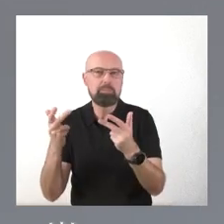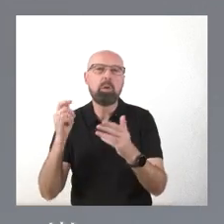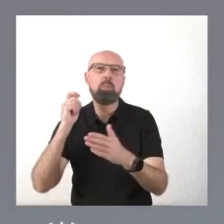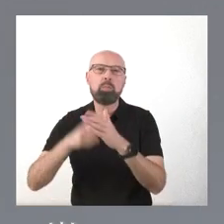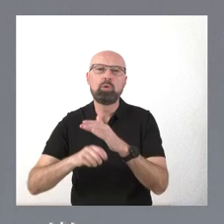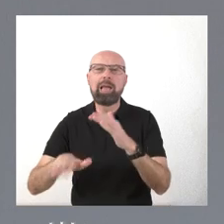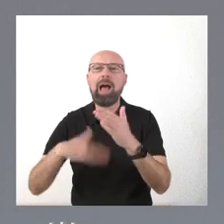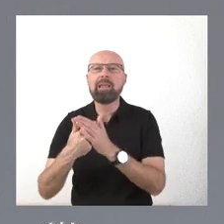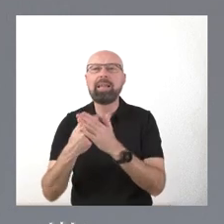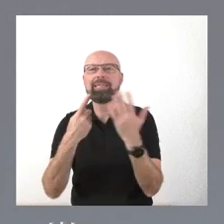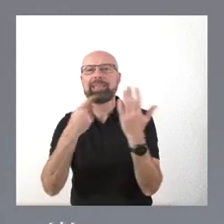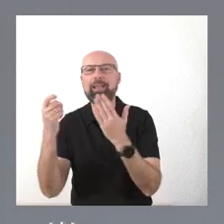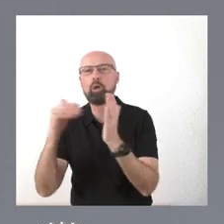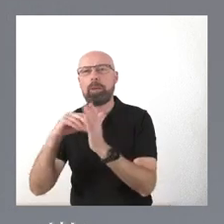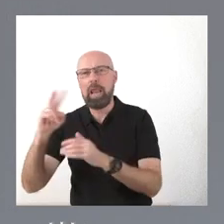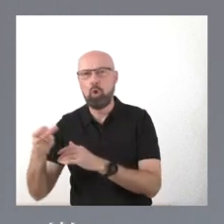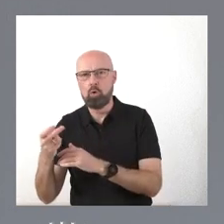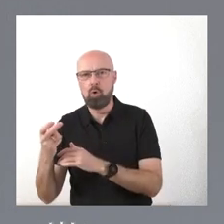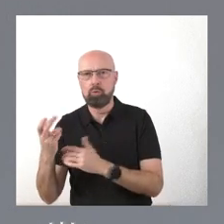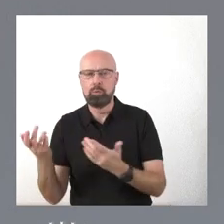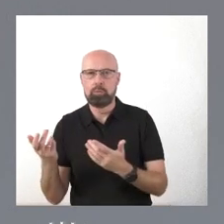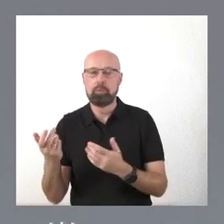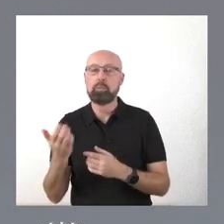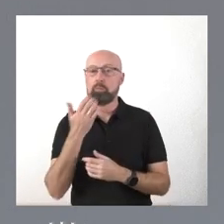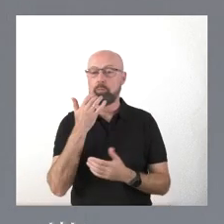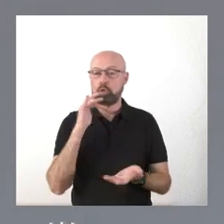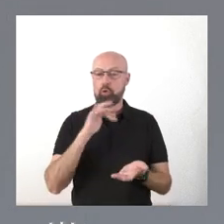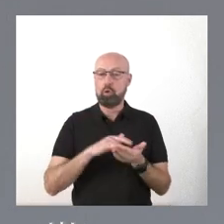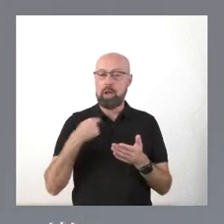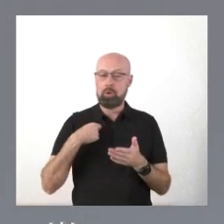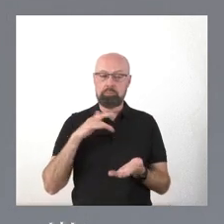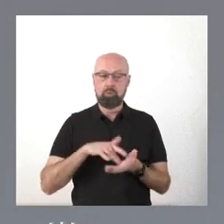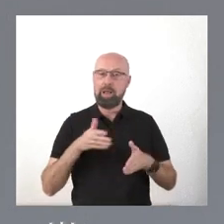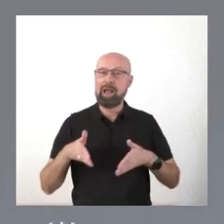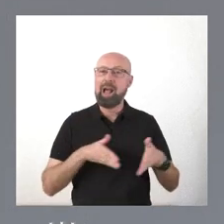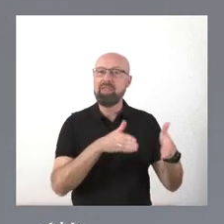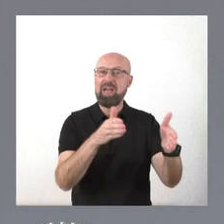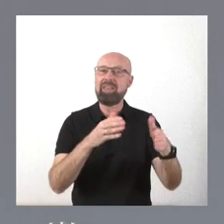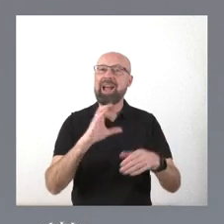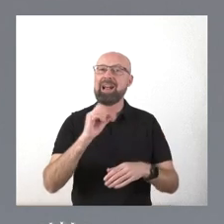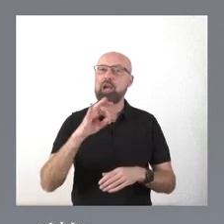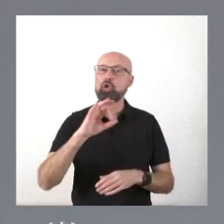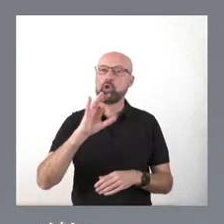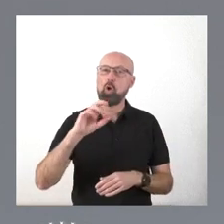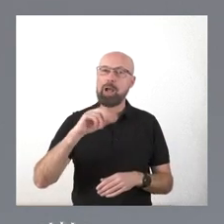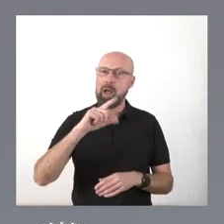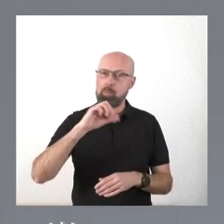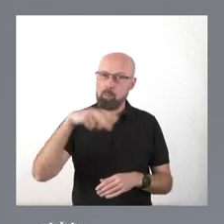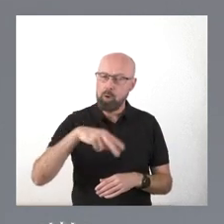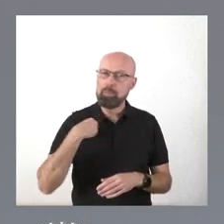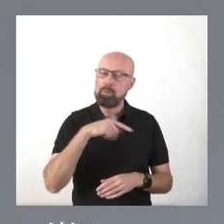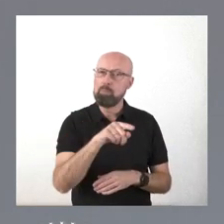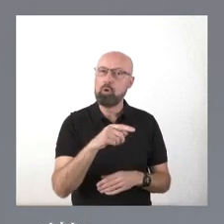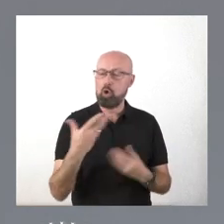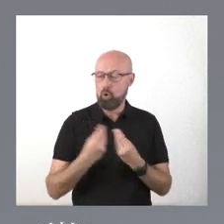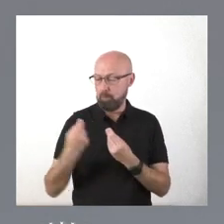.000 euros. Cuando yo estuve en la calzada de Castro Calvón con el presidente, las sanciones que teníamos